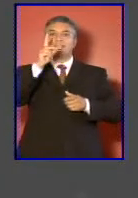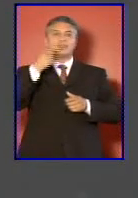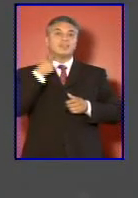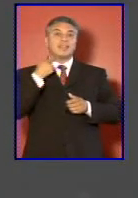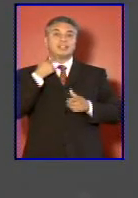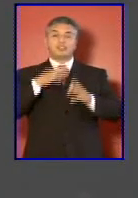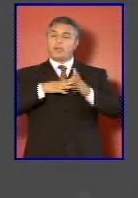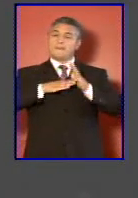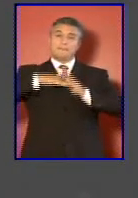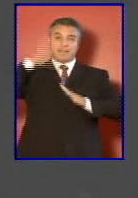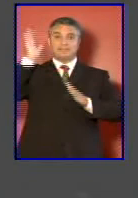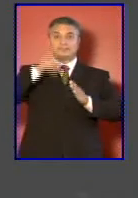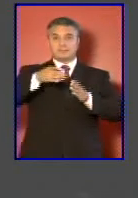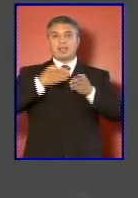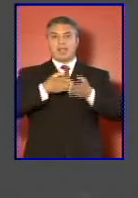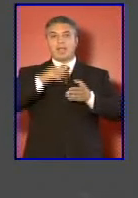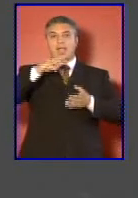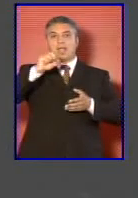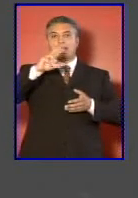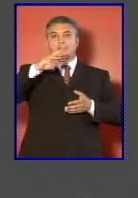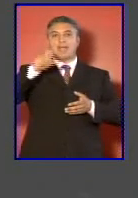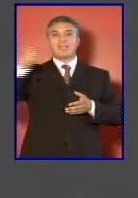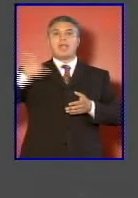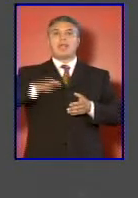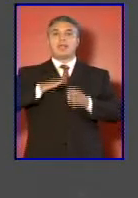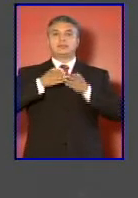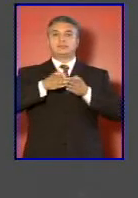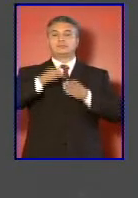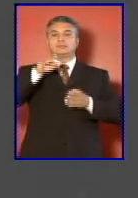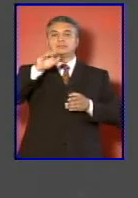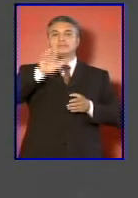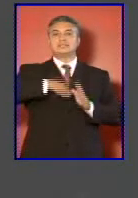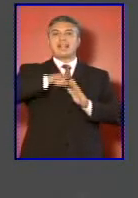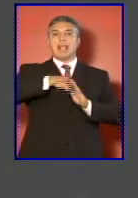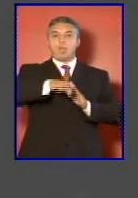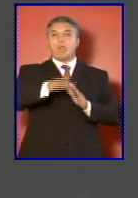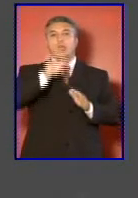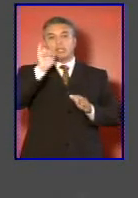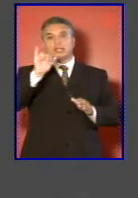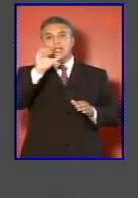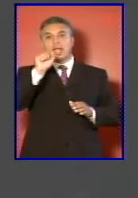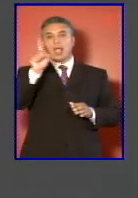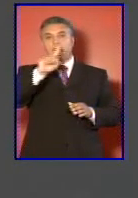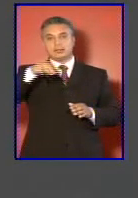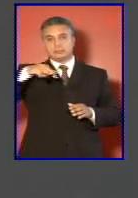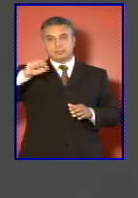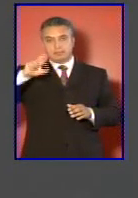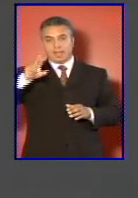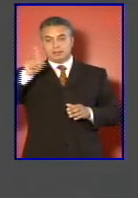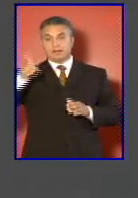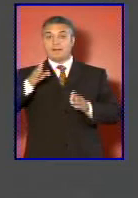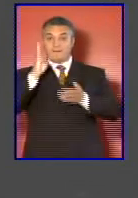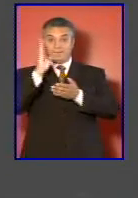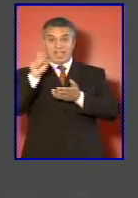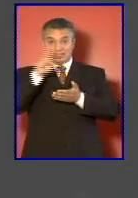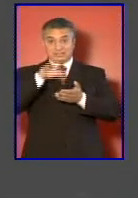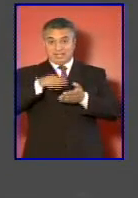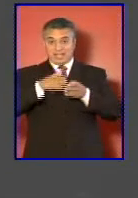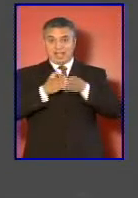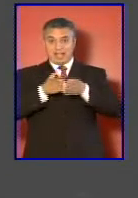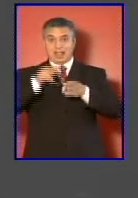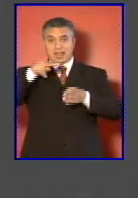soportó la armada en su base naval de Talcahuano y en Asmar la base naval tuvo daños